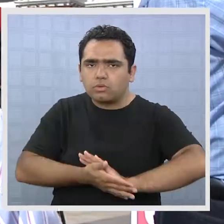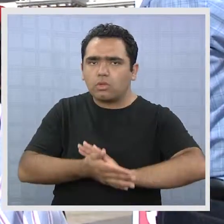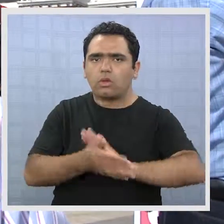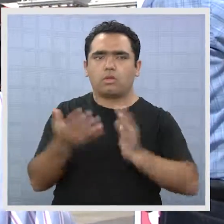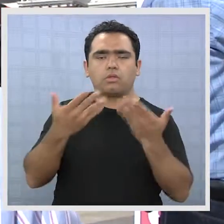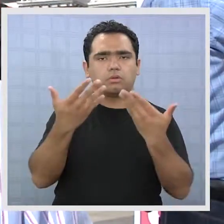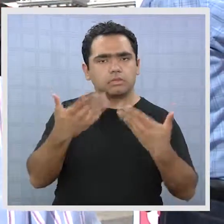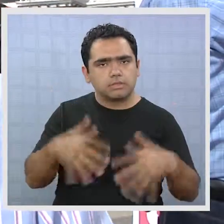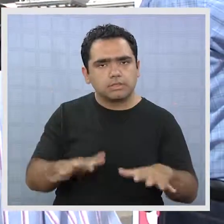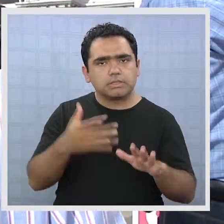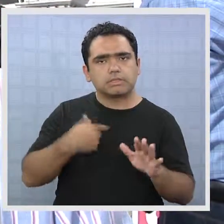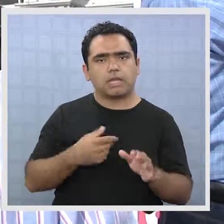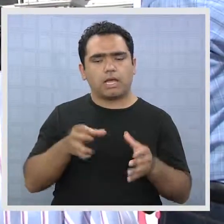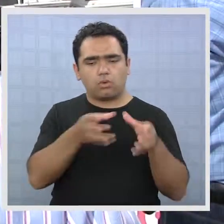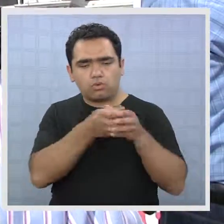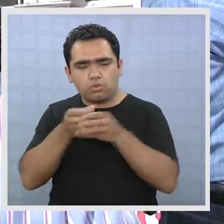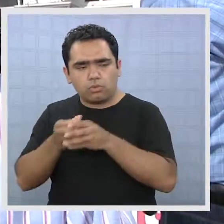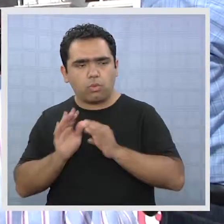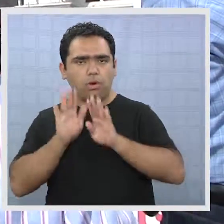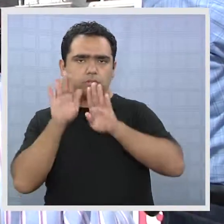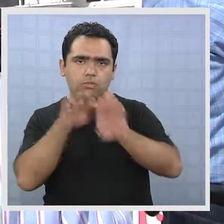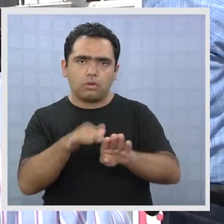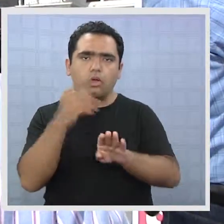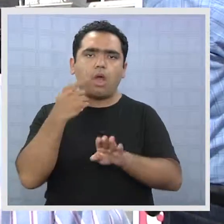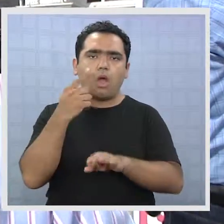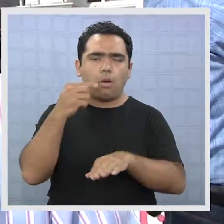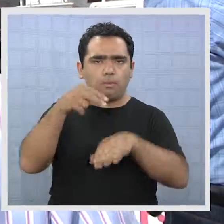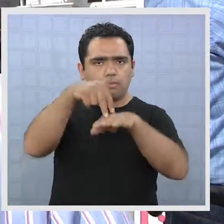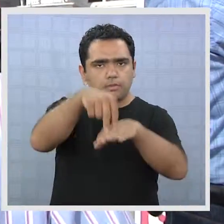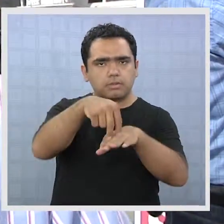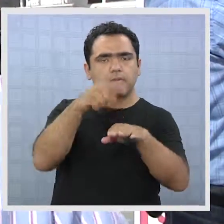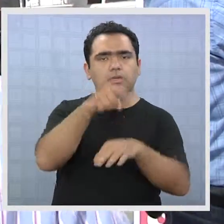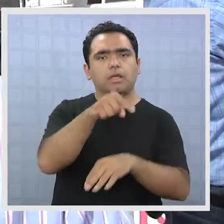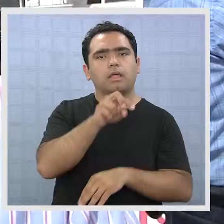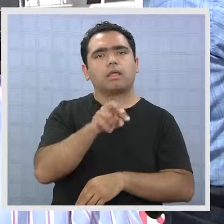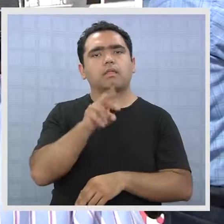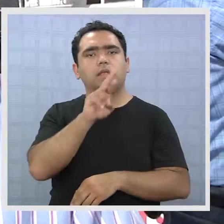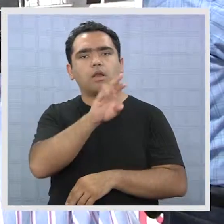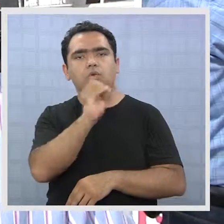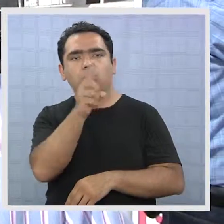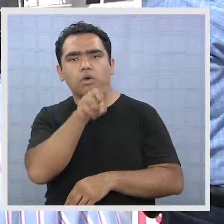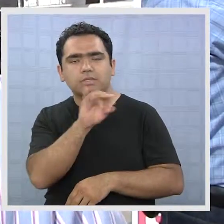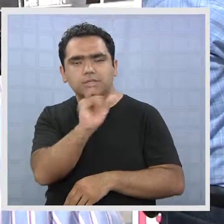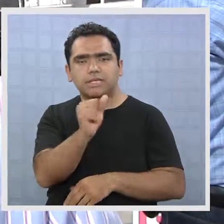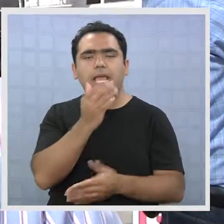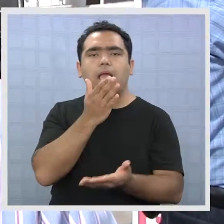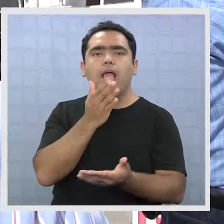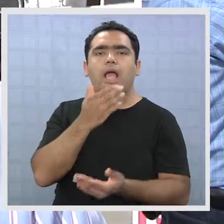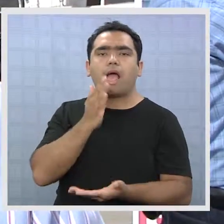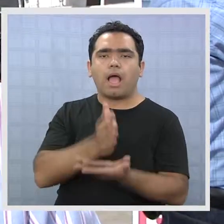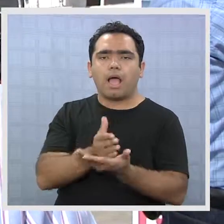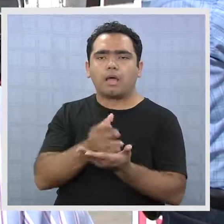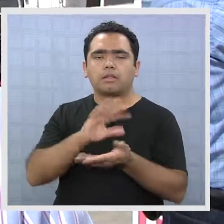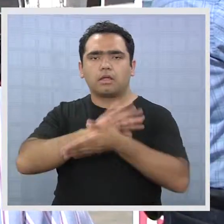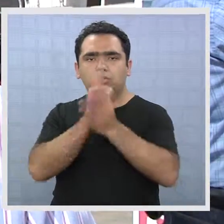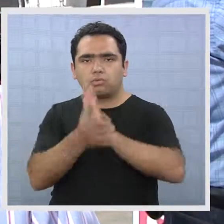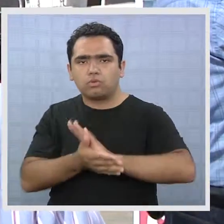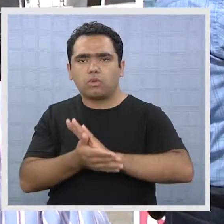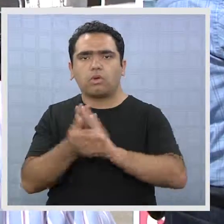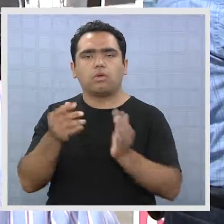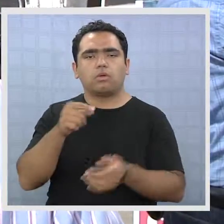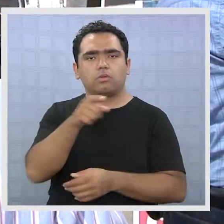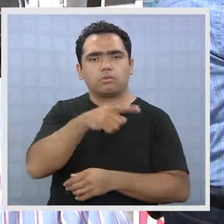los estamentos del partido apoyando al compañero Sudre, desde el compañero Rossi, hasta la dirigencia regional y comunal.